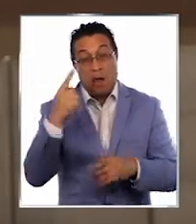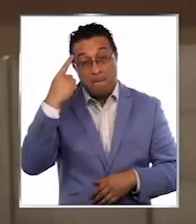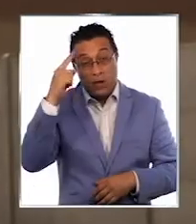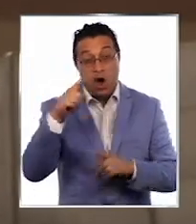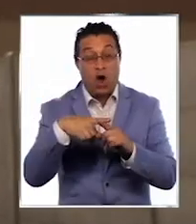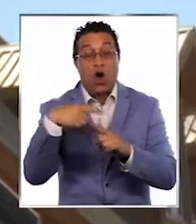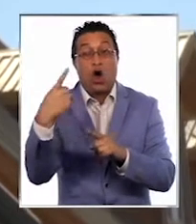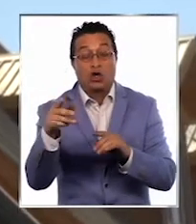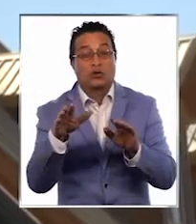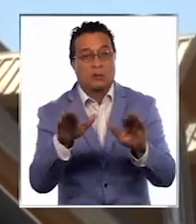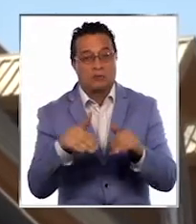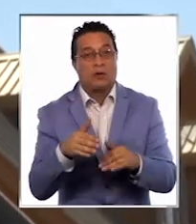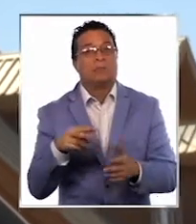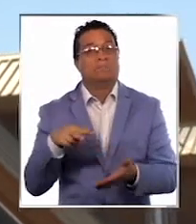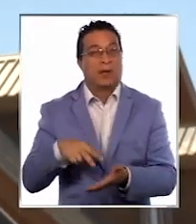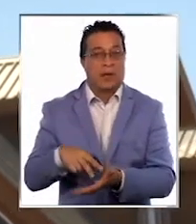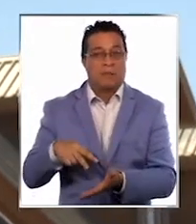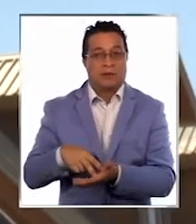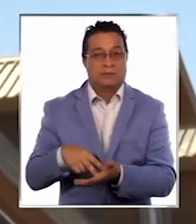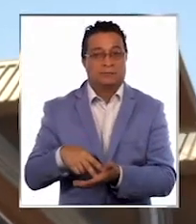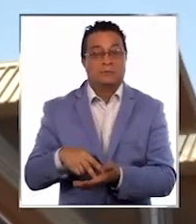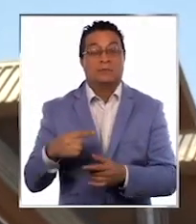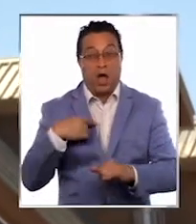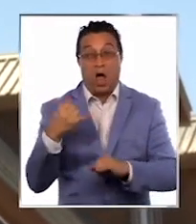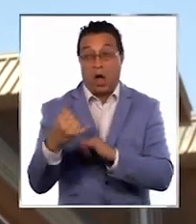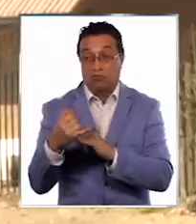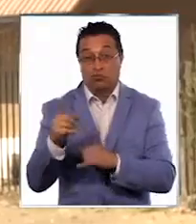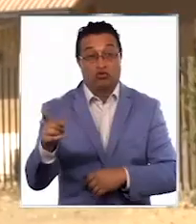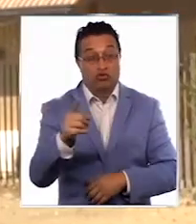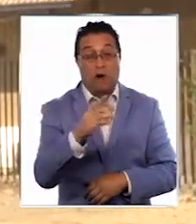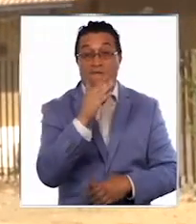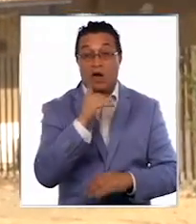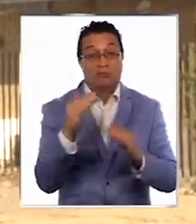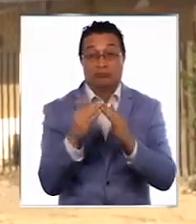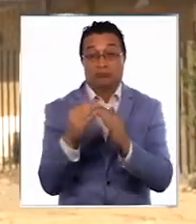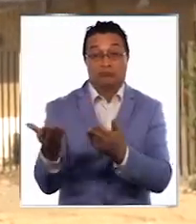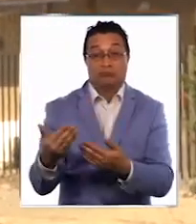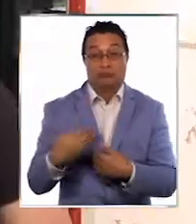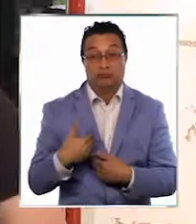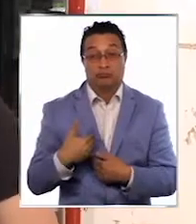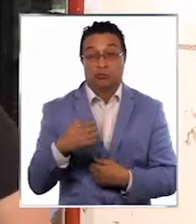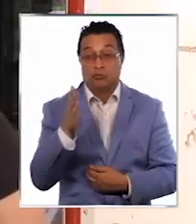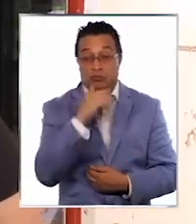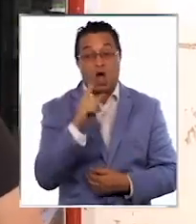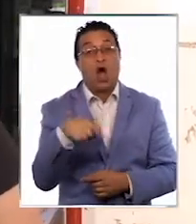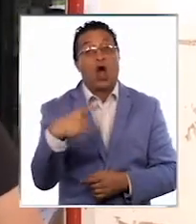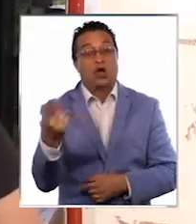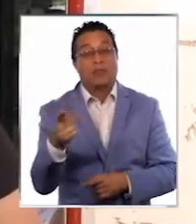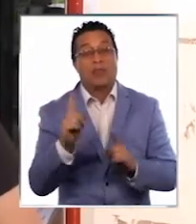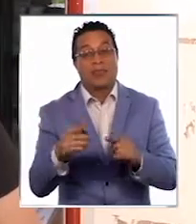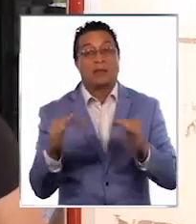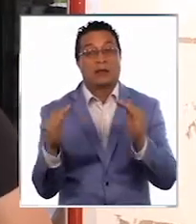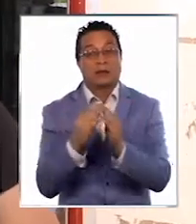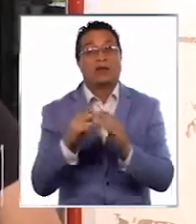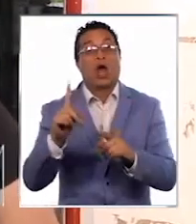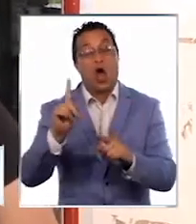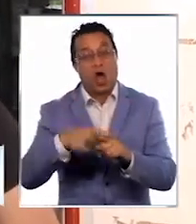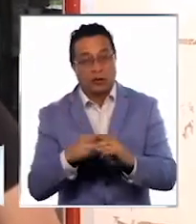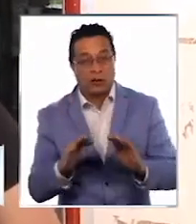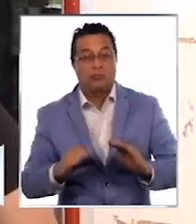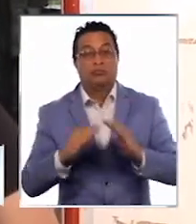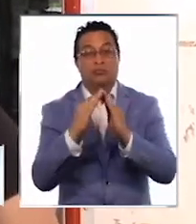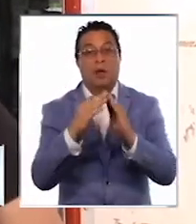siguen esperando. Igual tengo amistades que todavía no reciben su casa. Hay otra también que van a tener que ser su casa nuevamente porque